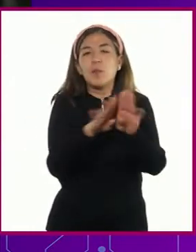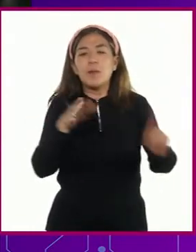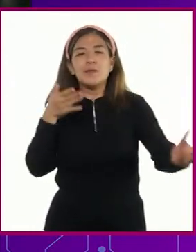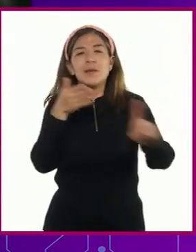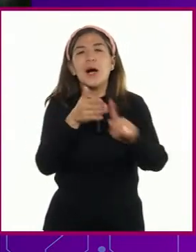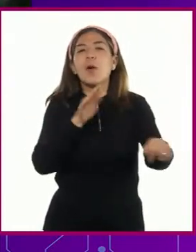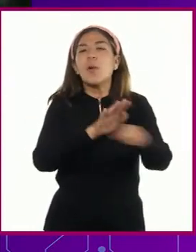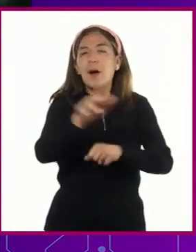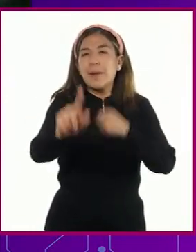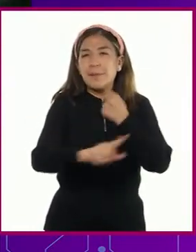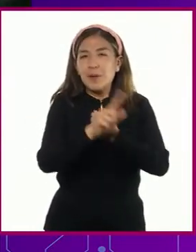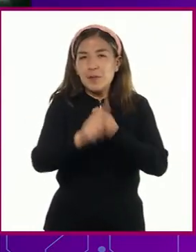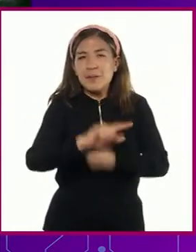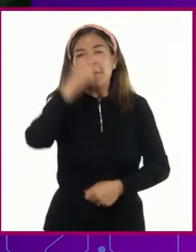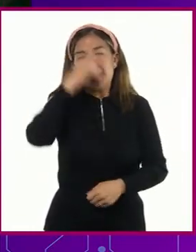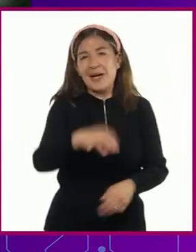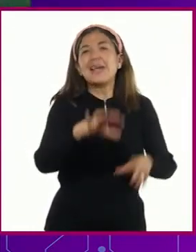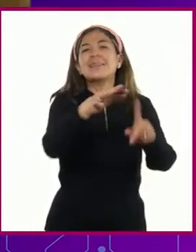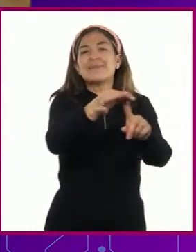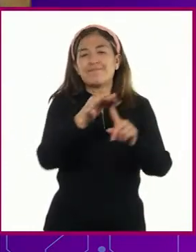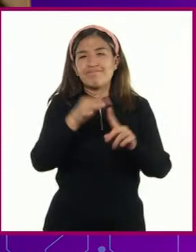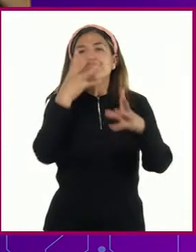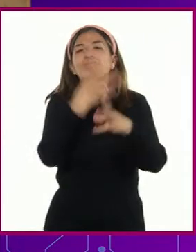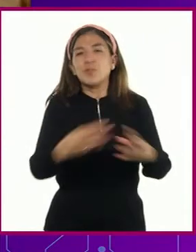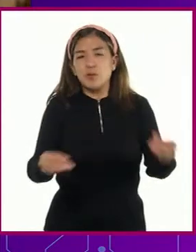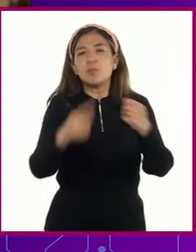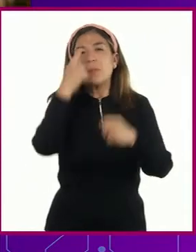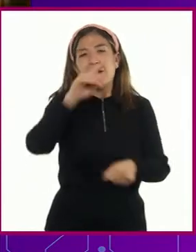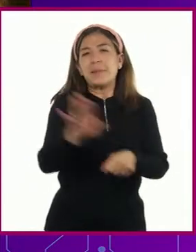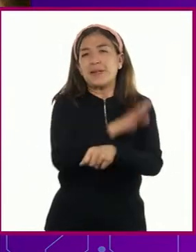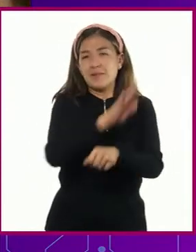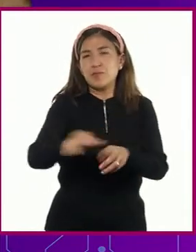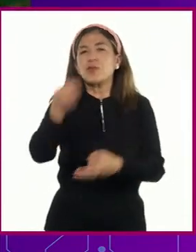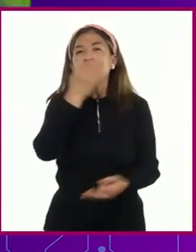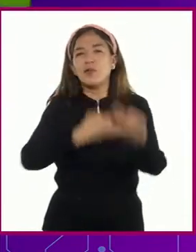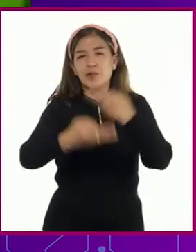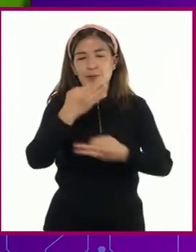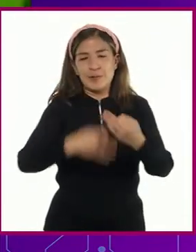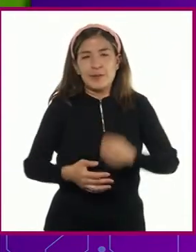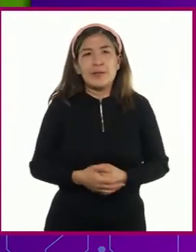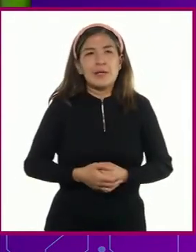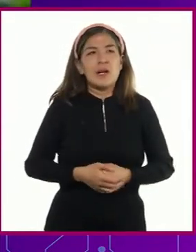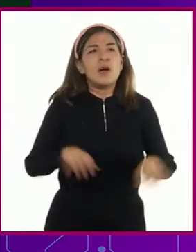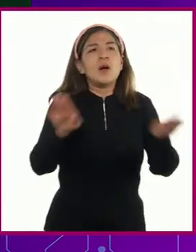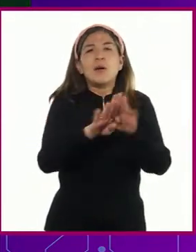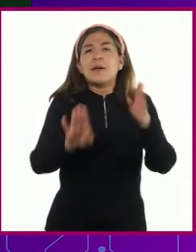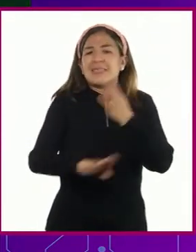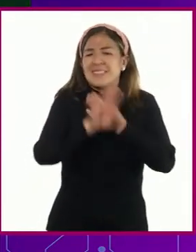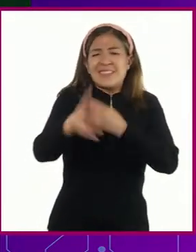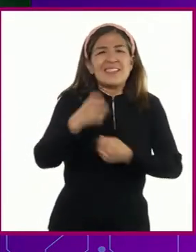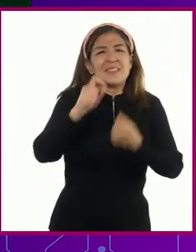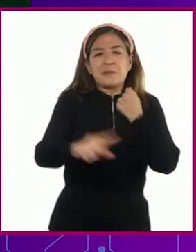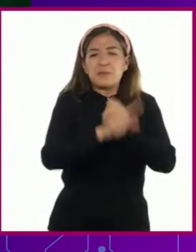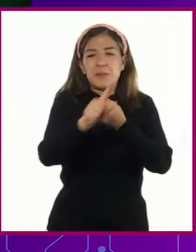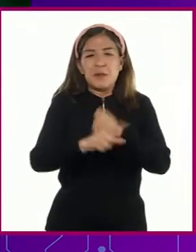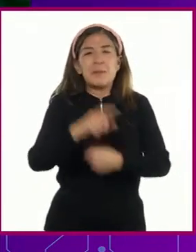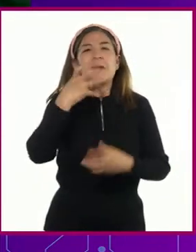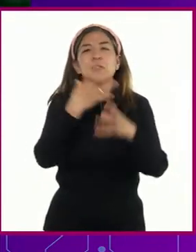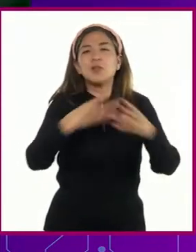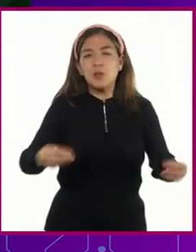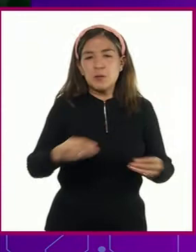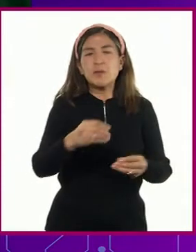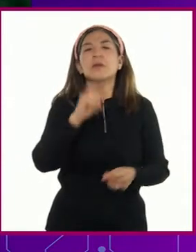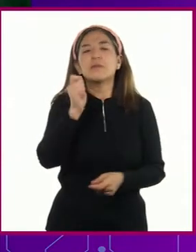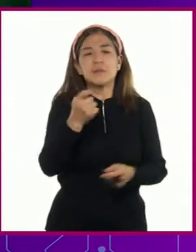problema, buscando una solución que beneficie a todos. La vía no violenta a la solución de conflictos se